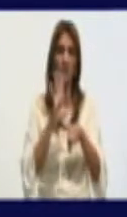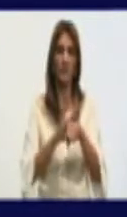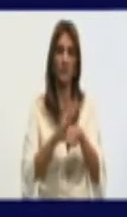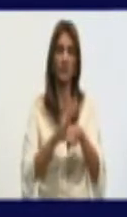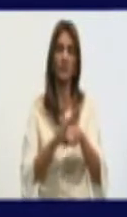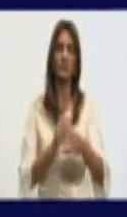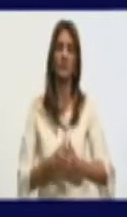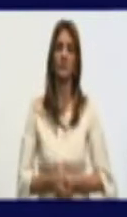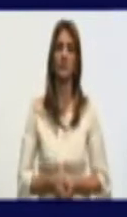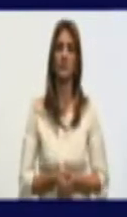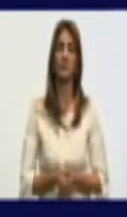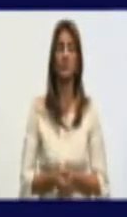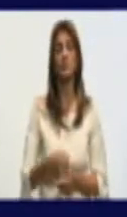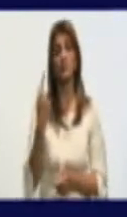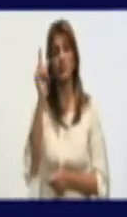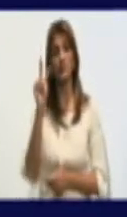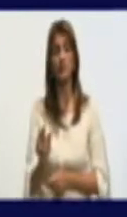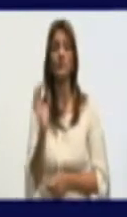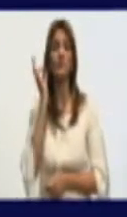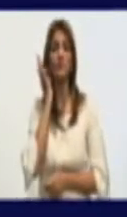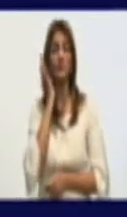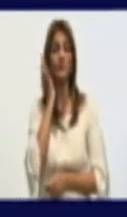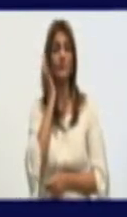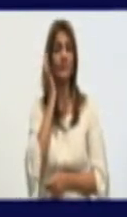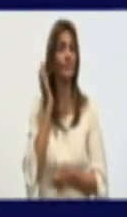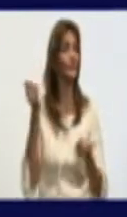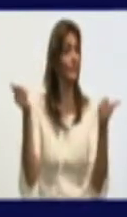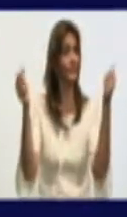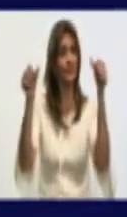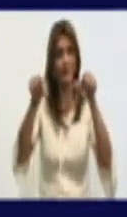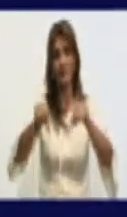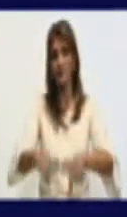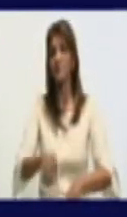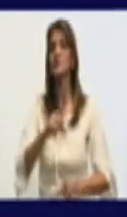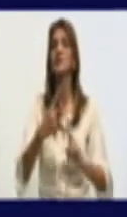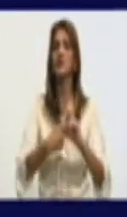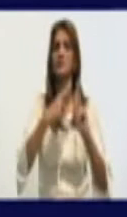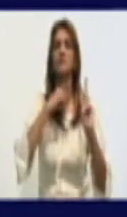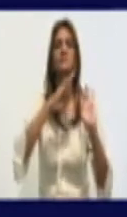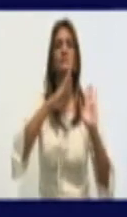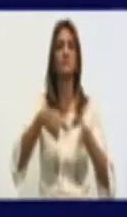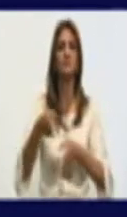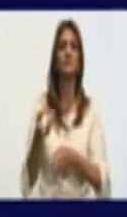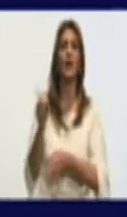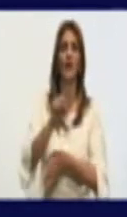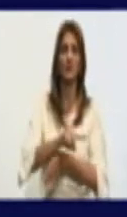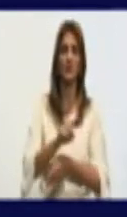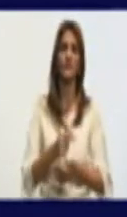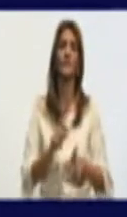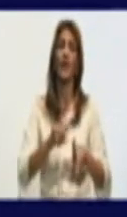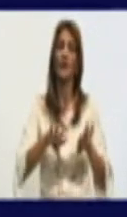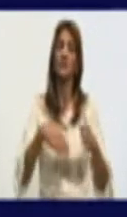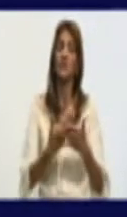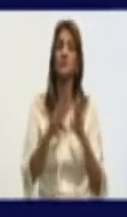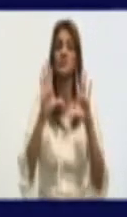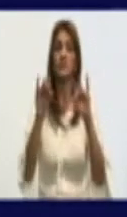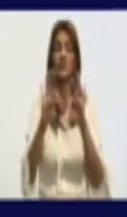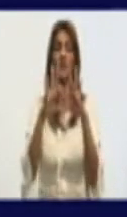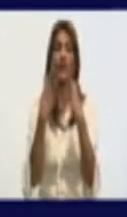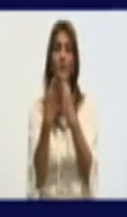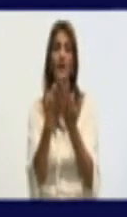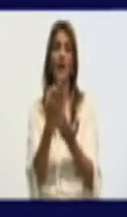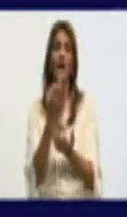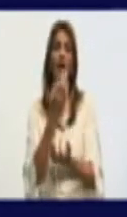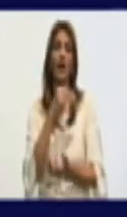descrita. Y bueno, la paciente evoluciona desfavorablemente y fallece. Le damos las condolencias a familiares y amistades. Y bueno,